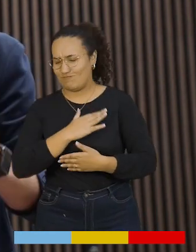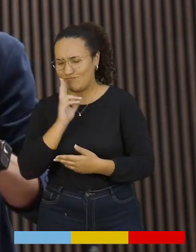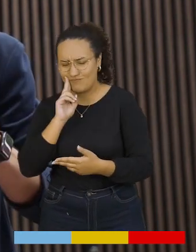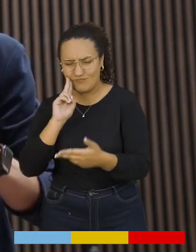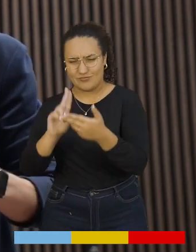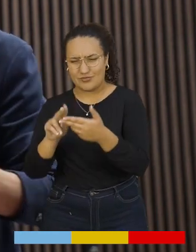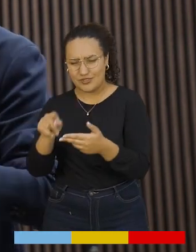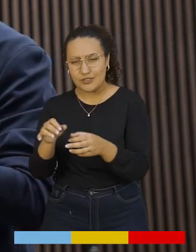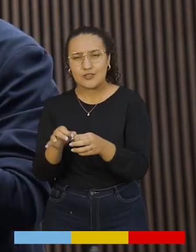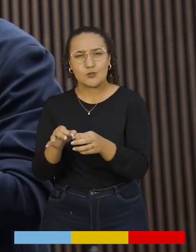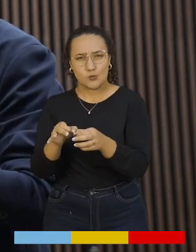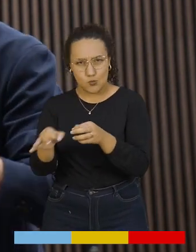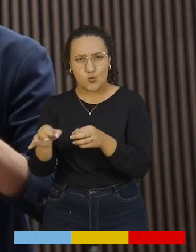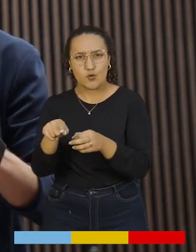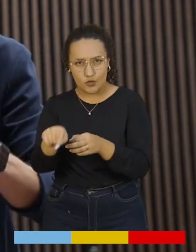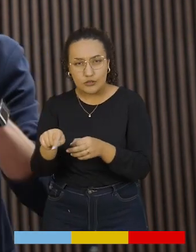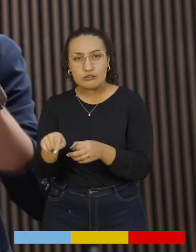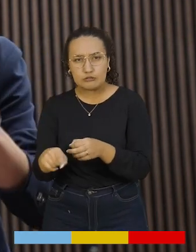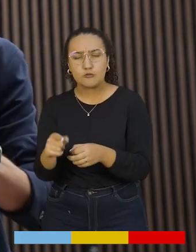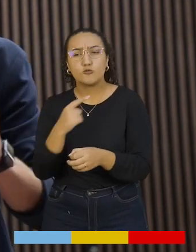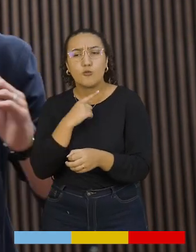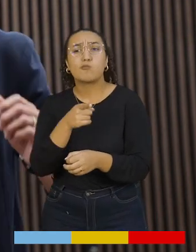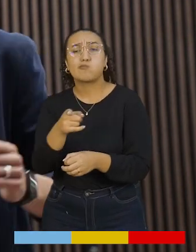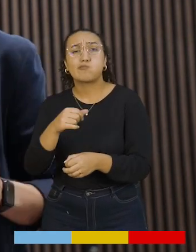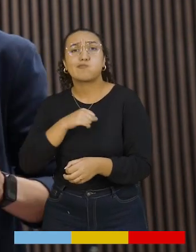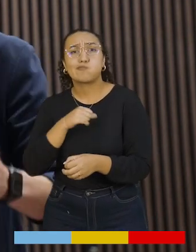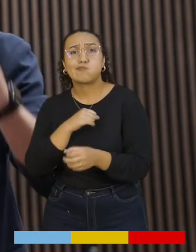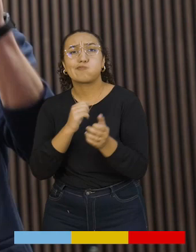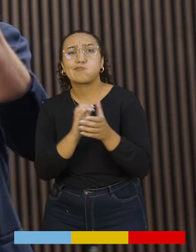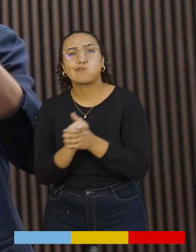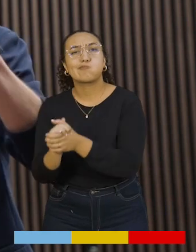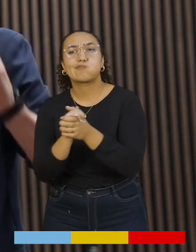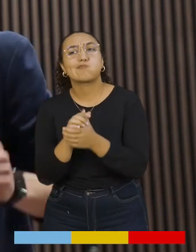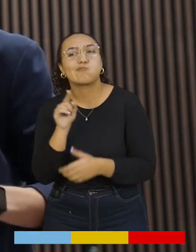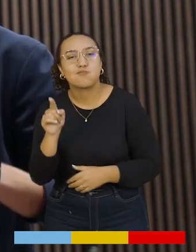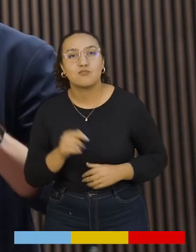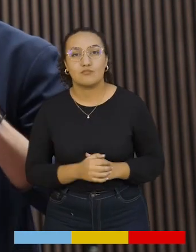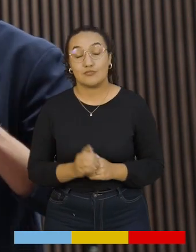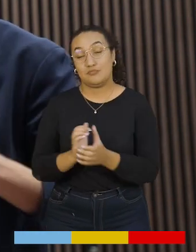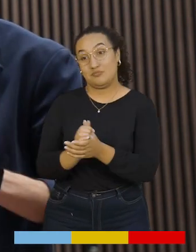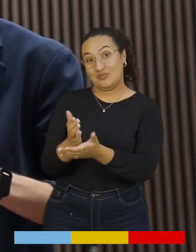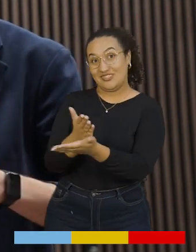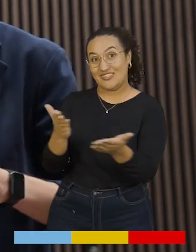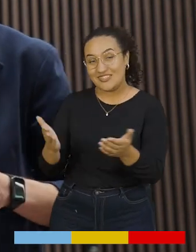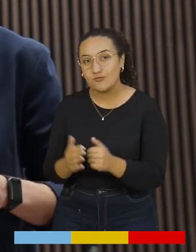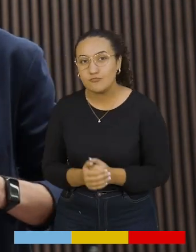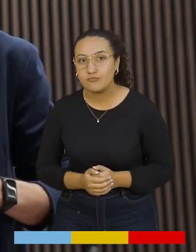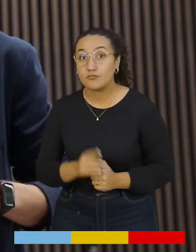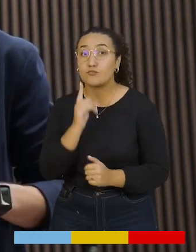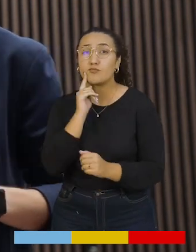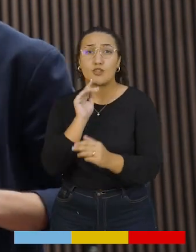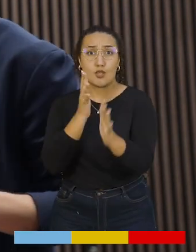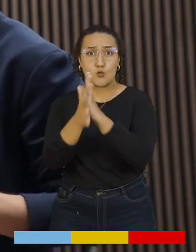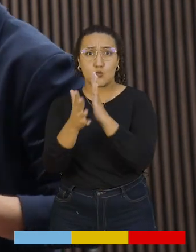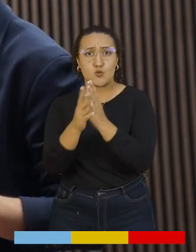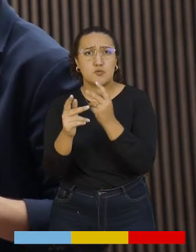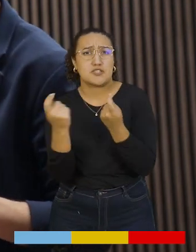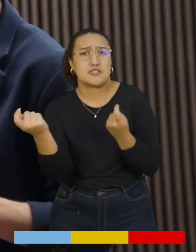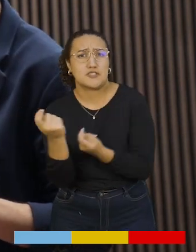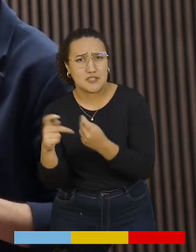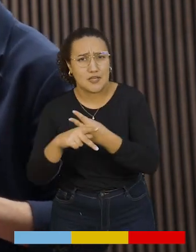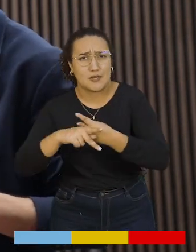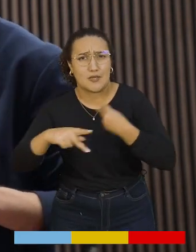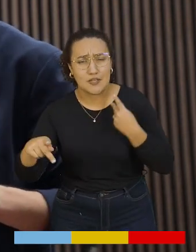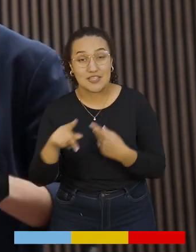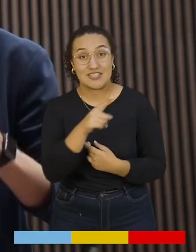hermoso municipio. Tengo muy buenos amigos y buenas amigas allá también, a quienes saludo. Quiero contarte que solamente queda a 135